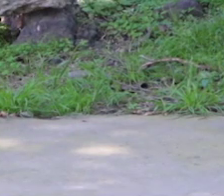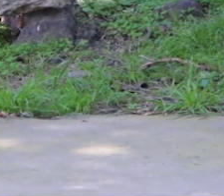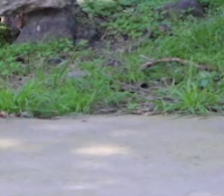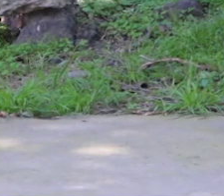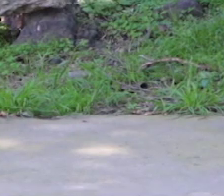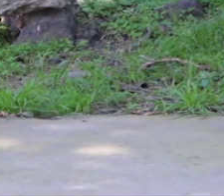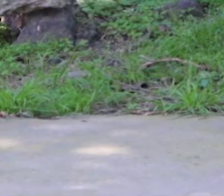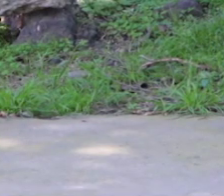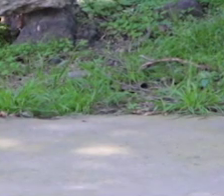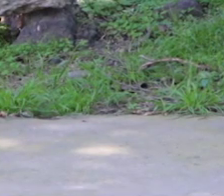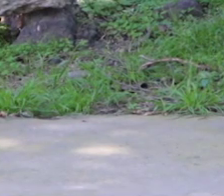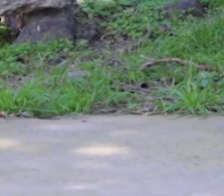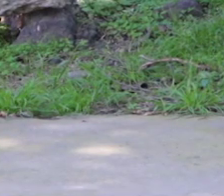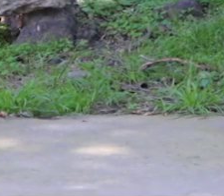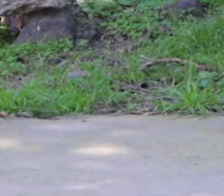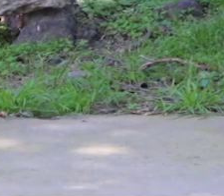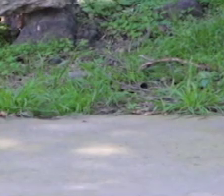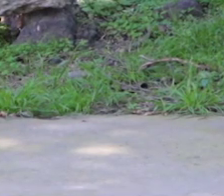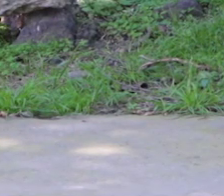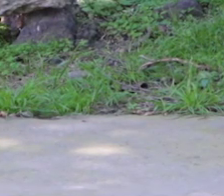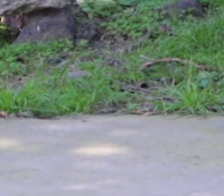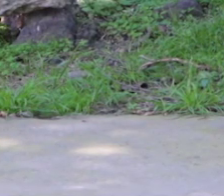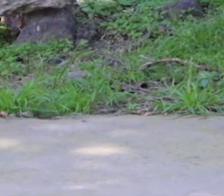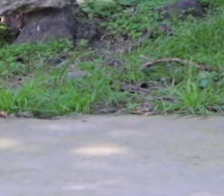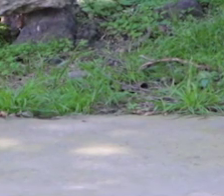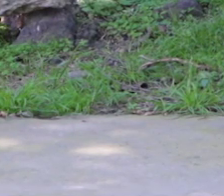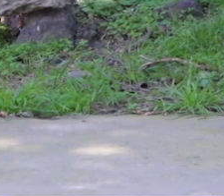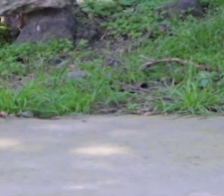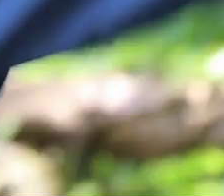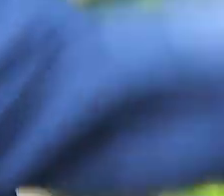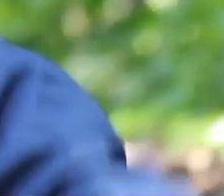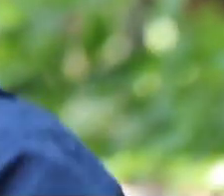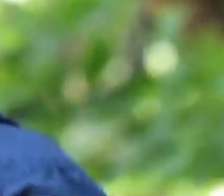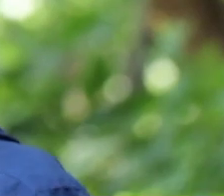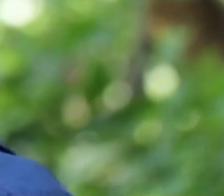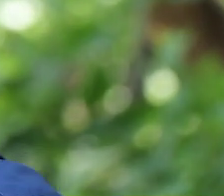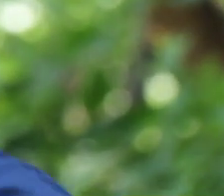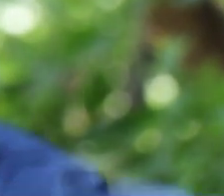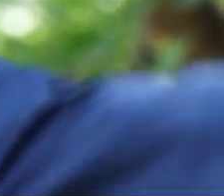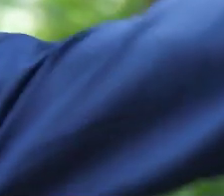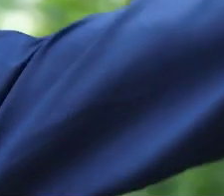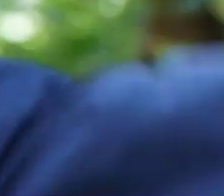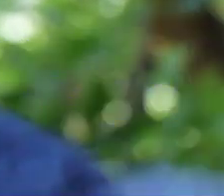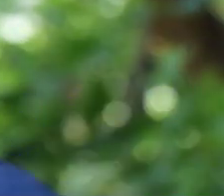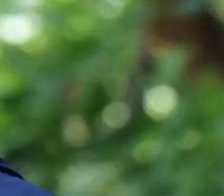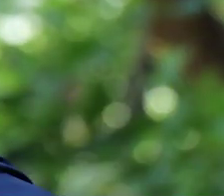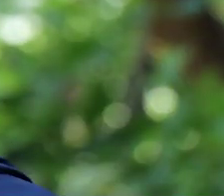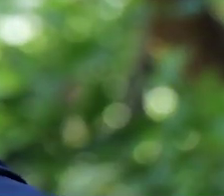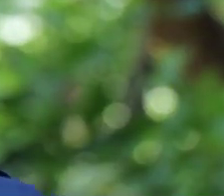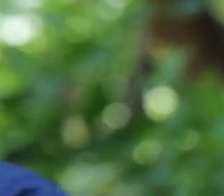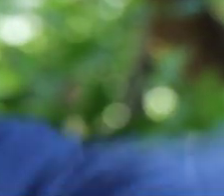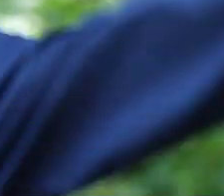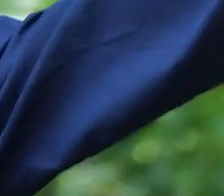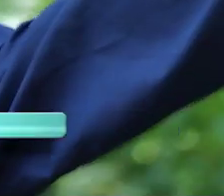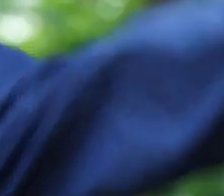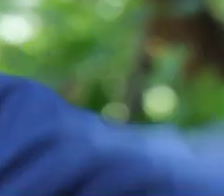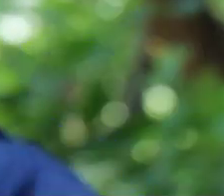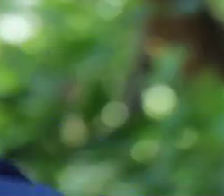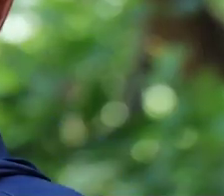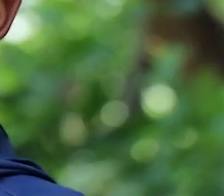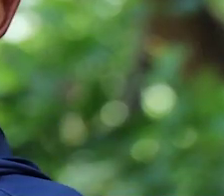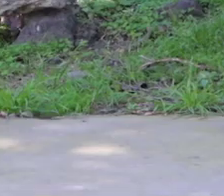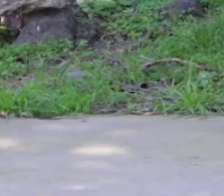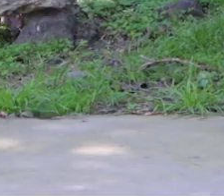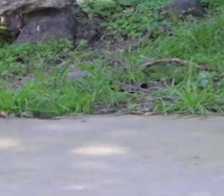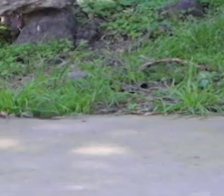Acuérdate de mantener las puntas hacia adentro. Elevación. Sin flexionar las rodillas. Es importante que no flexiones las rodillas.